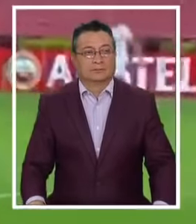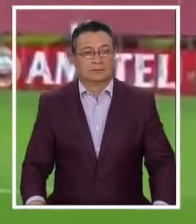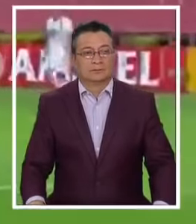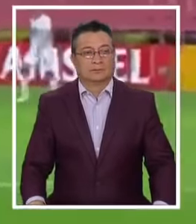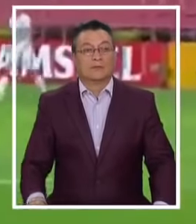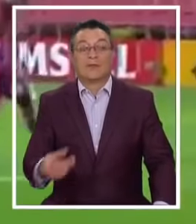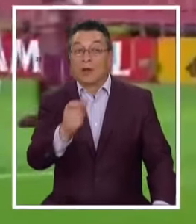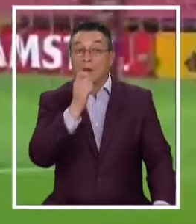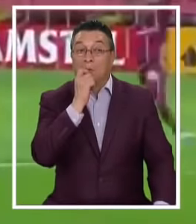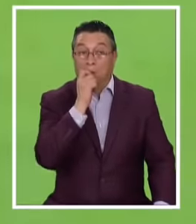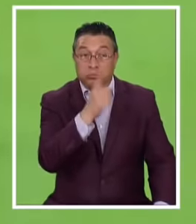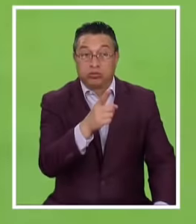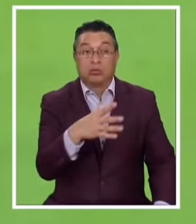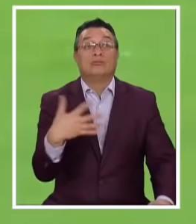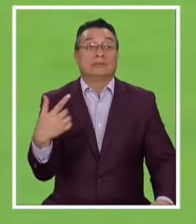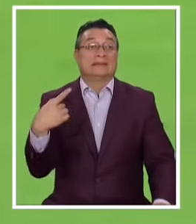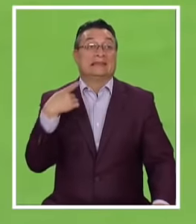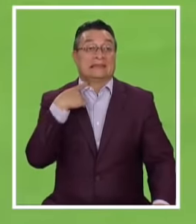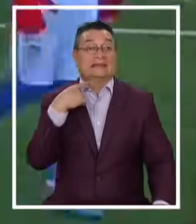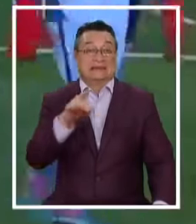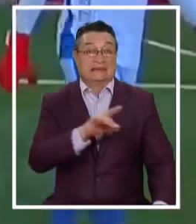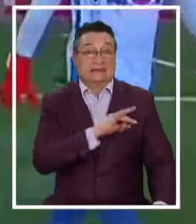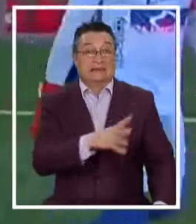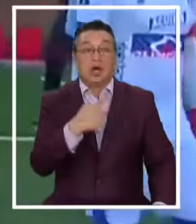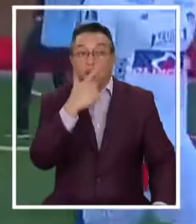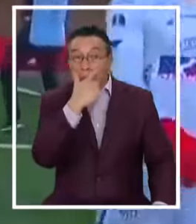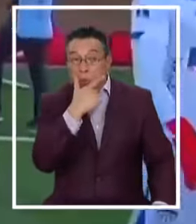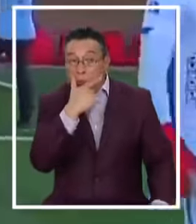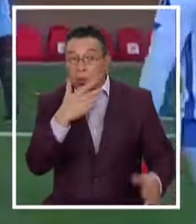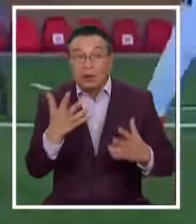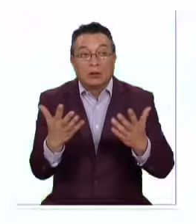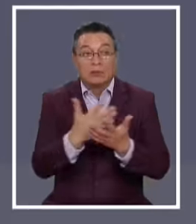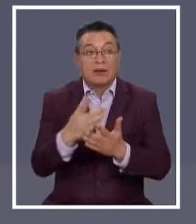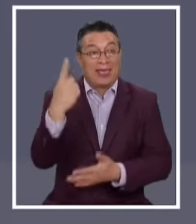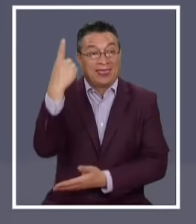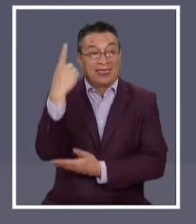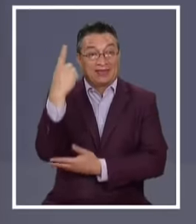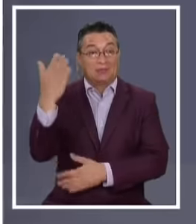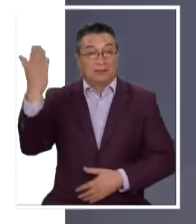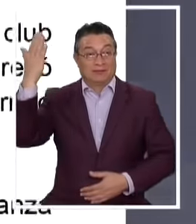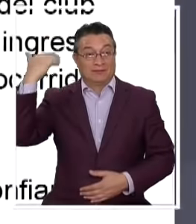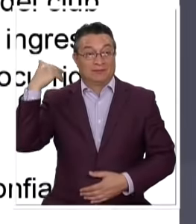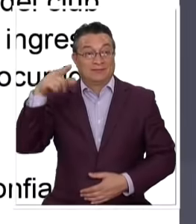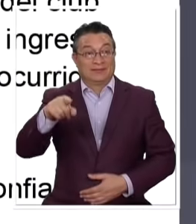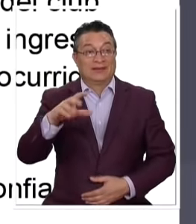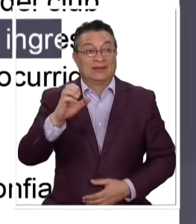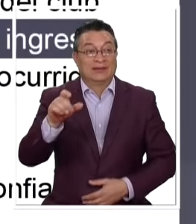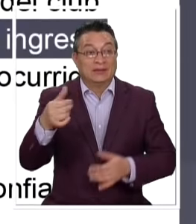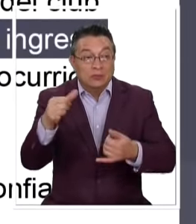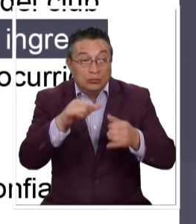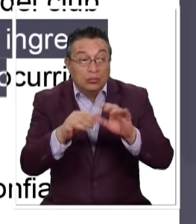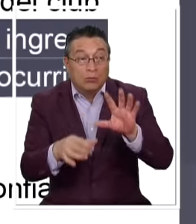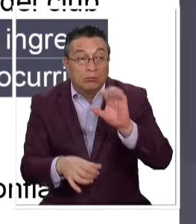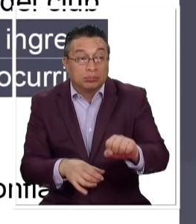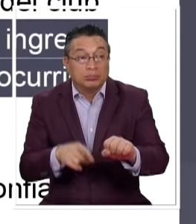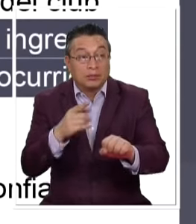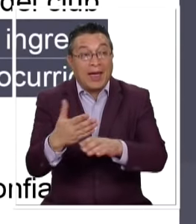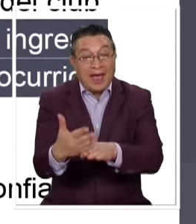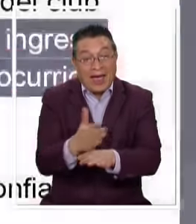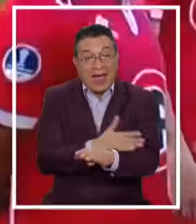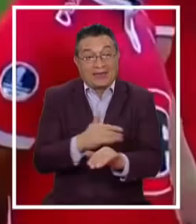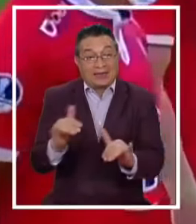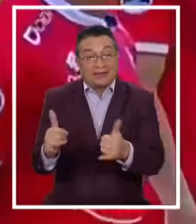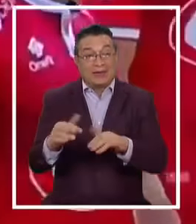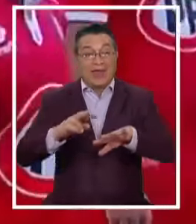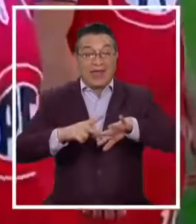Una acusación Que ha sacudido Al fútbol chileno Una que está llena De dudas E incertidumbre En diciembre pasado El laboratorio Echeverry Denunció Que en la previa Del